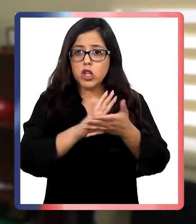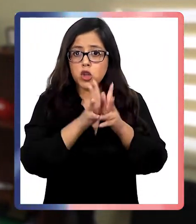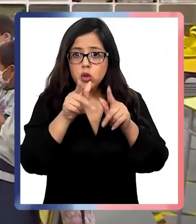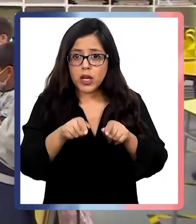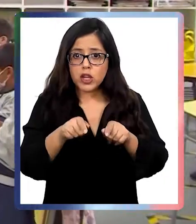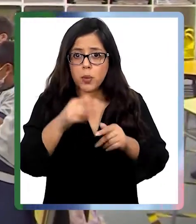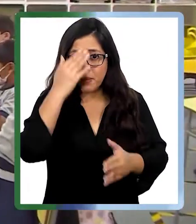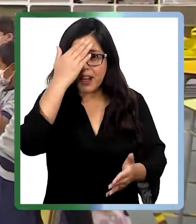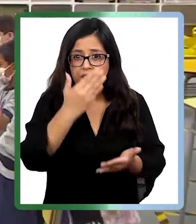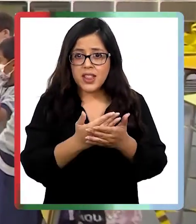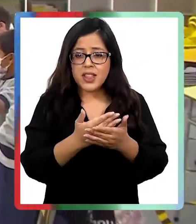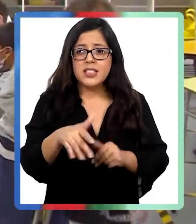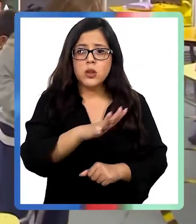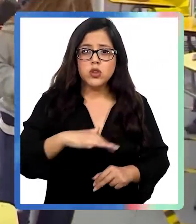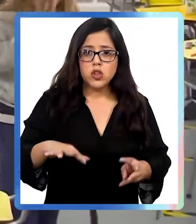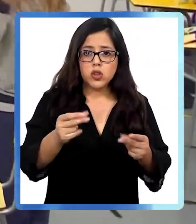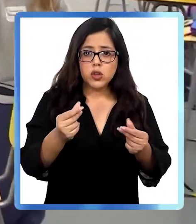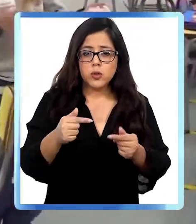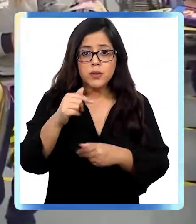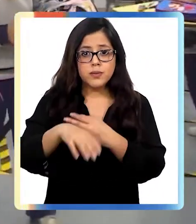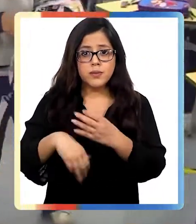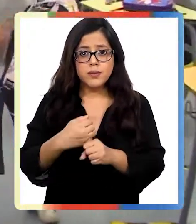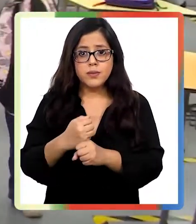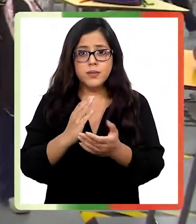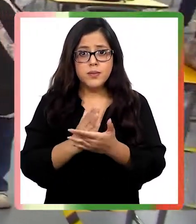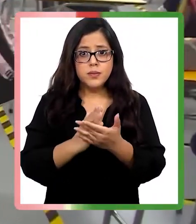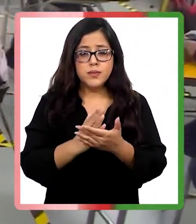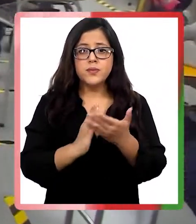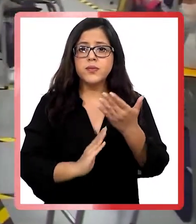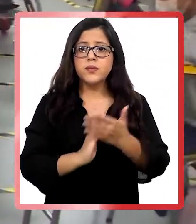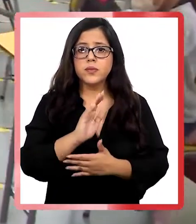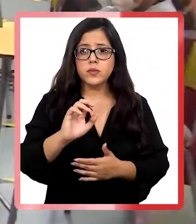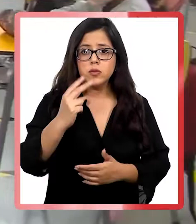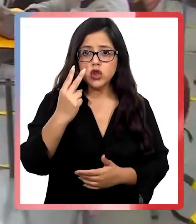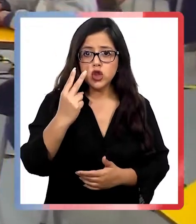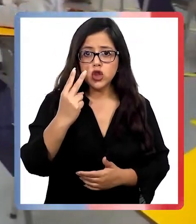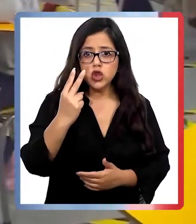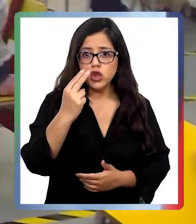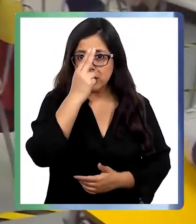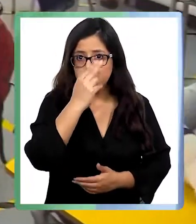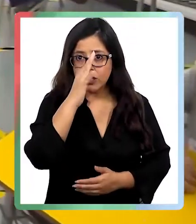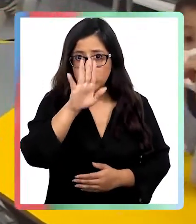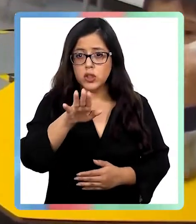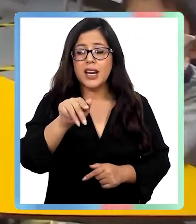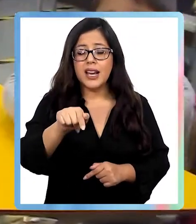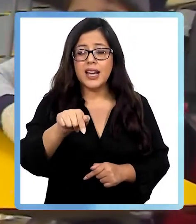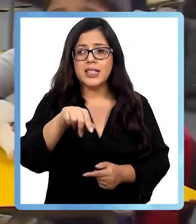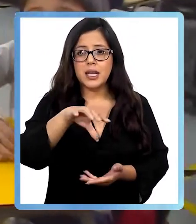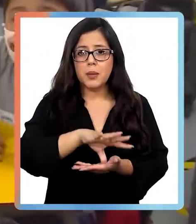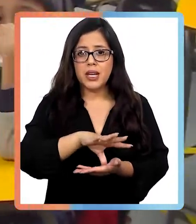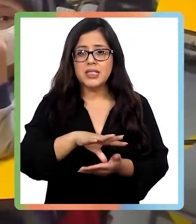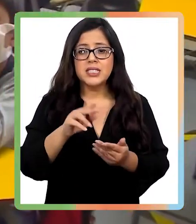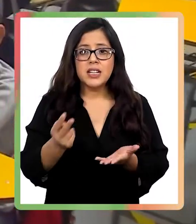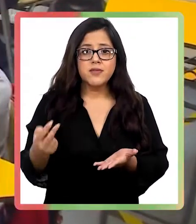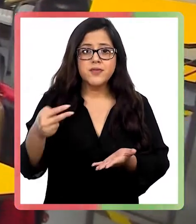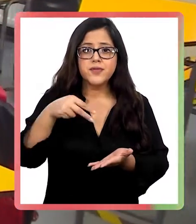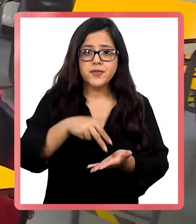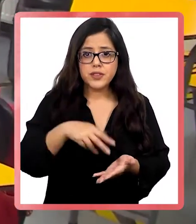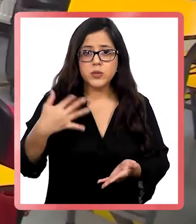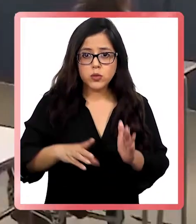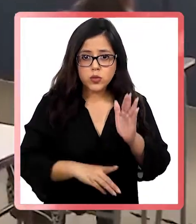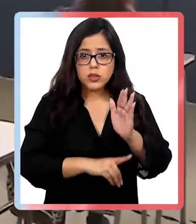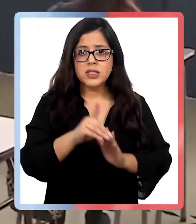económica. El año escolar comienza el próximo 2 de marzo en todo el país. La presencialidad será la tónica en el desarrollo